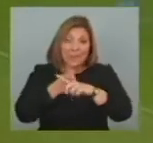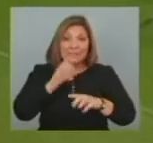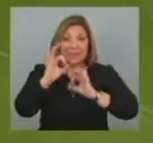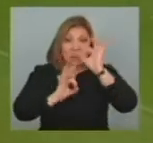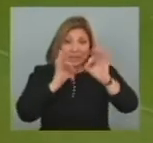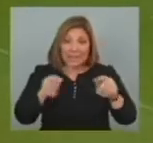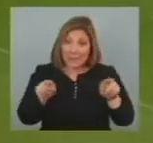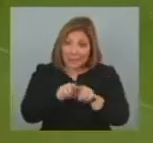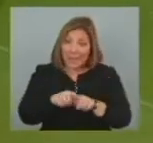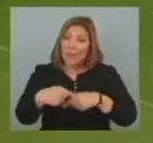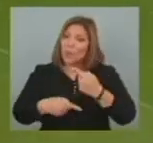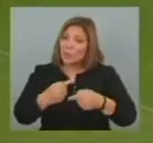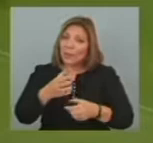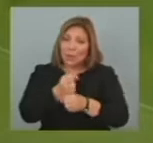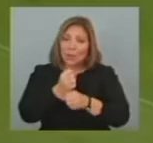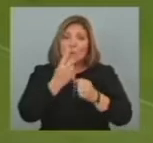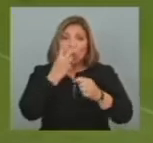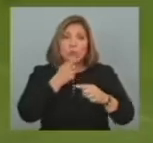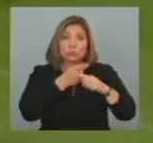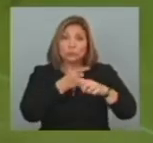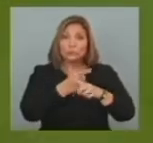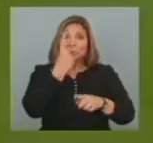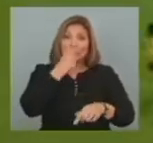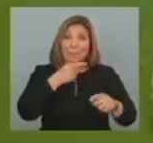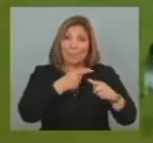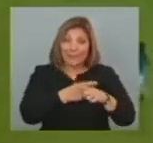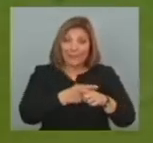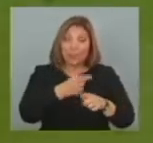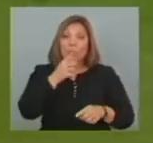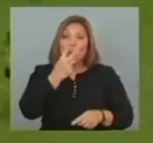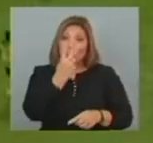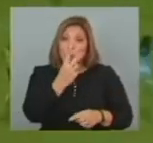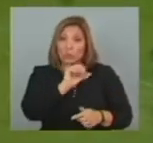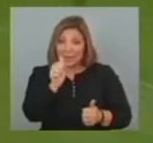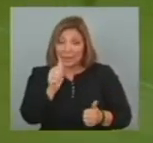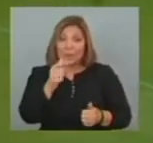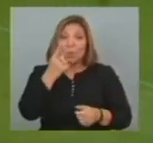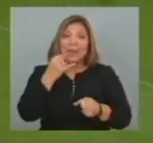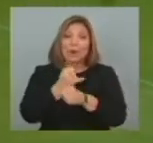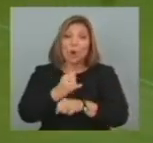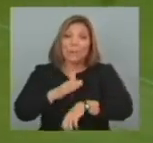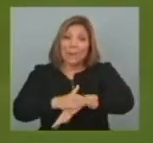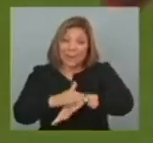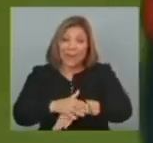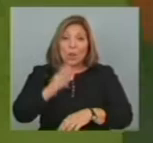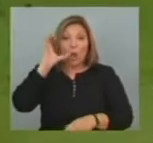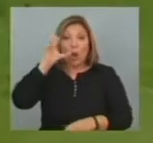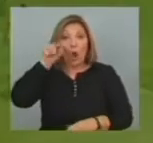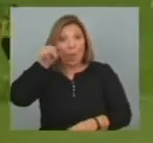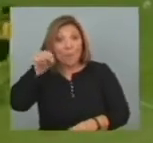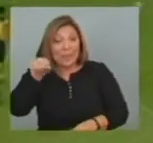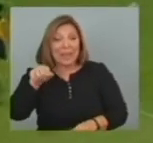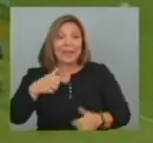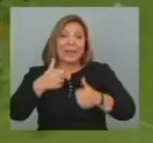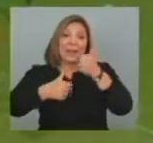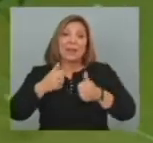Sigue en la Copa Había ganado 2 En el primer partido Bernal Futbolista de Atlético Nacional Erró un penal El equipo colombiano Será